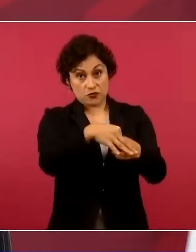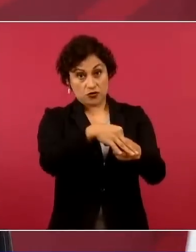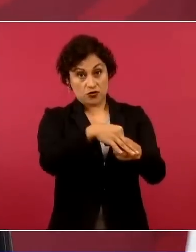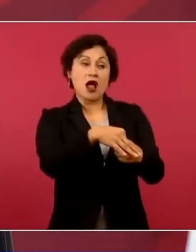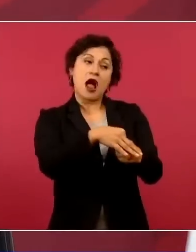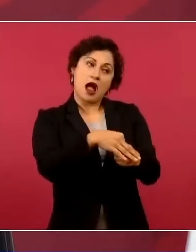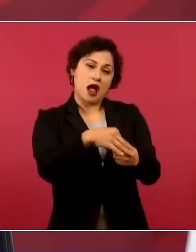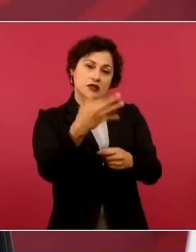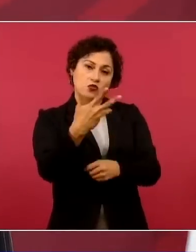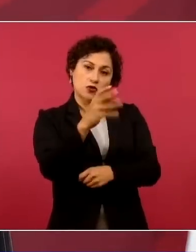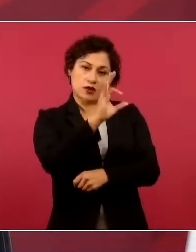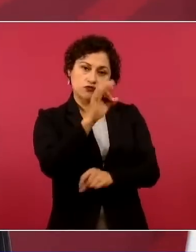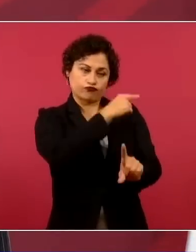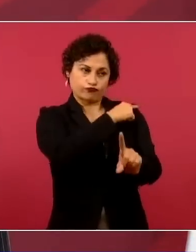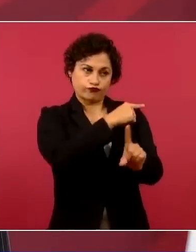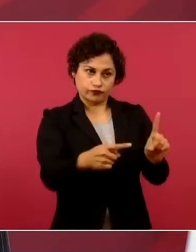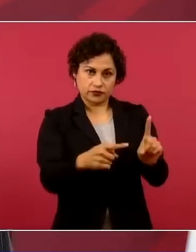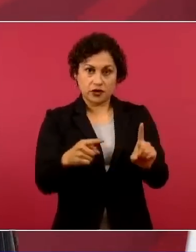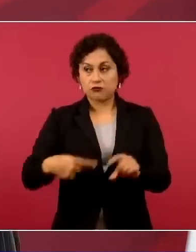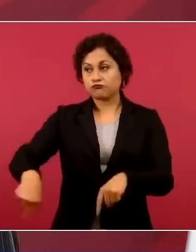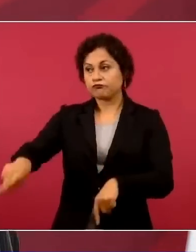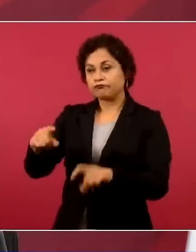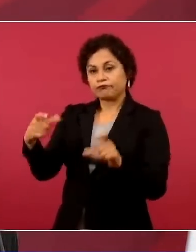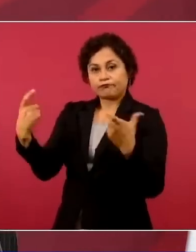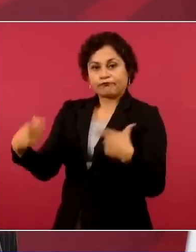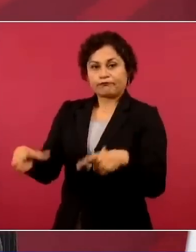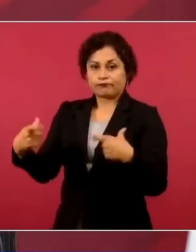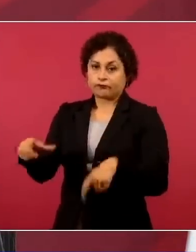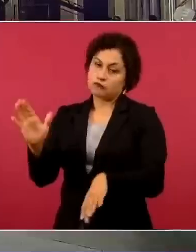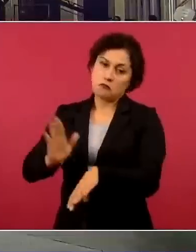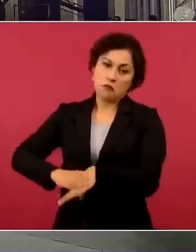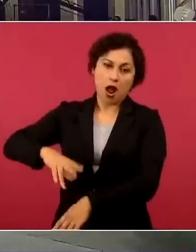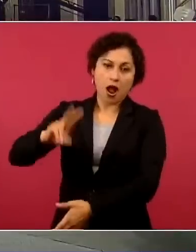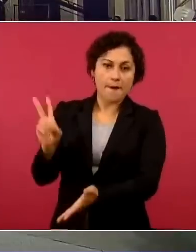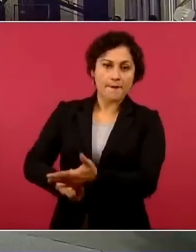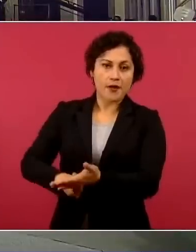pero eso ya no se puede,